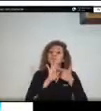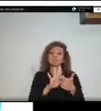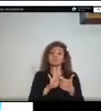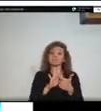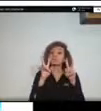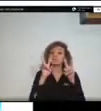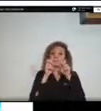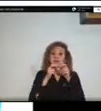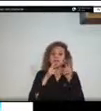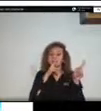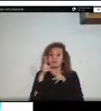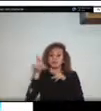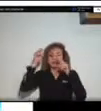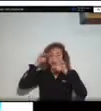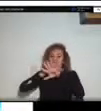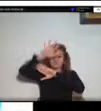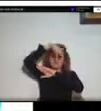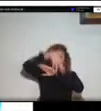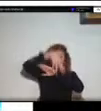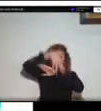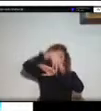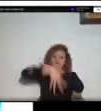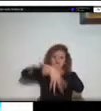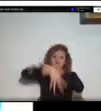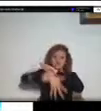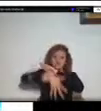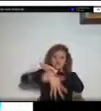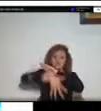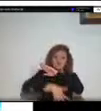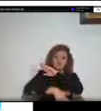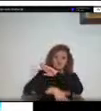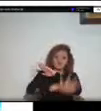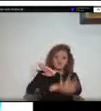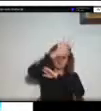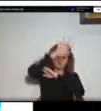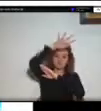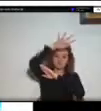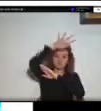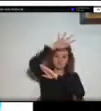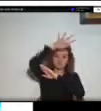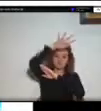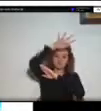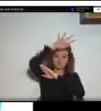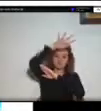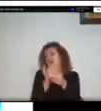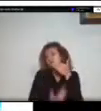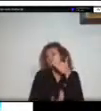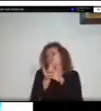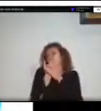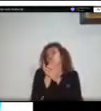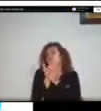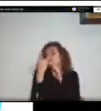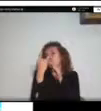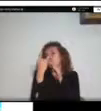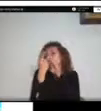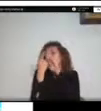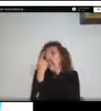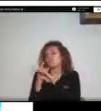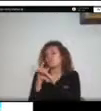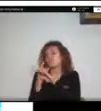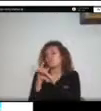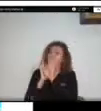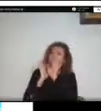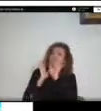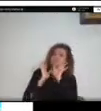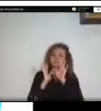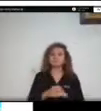reciente del término ya en el manejo de la gestión del riesgo y por la identificación la dificultad de identificación en campo del